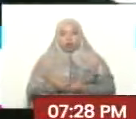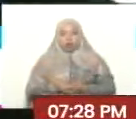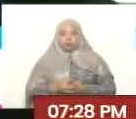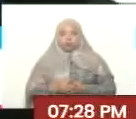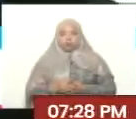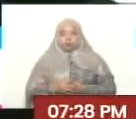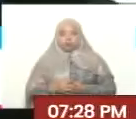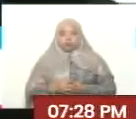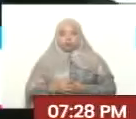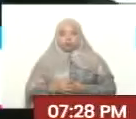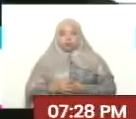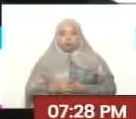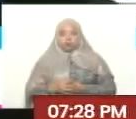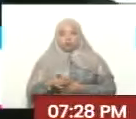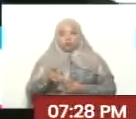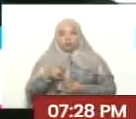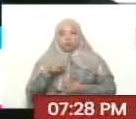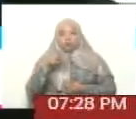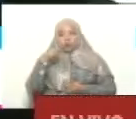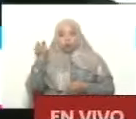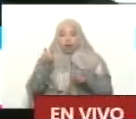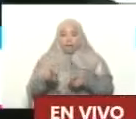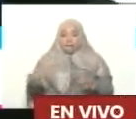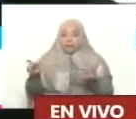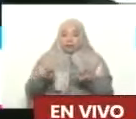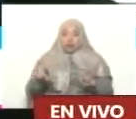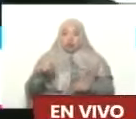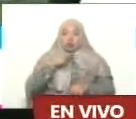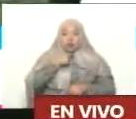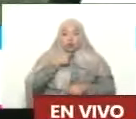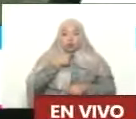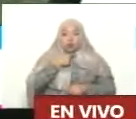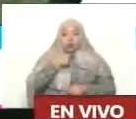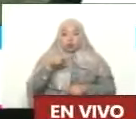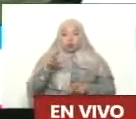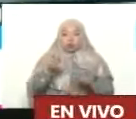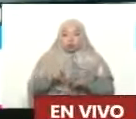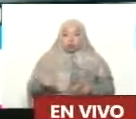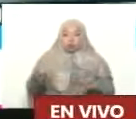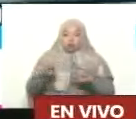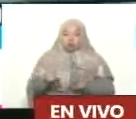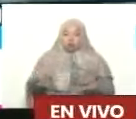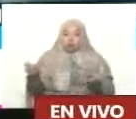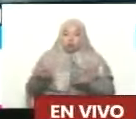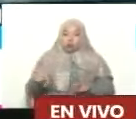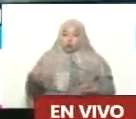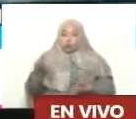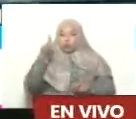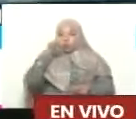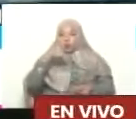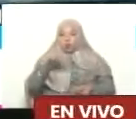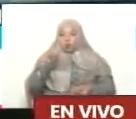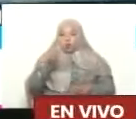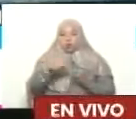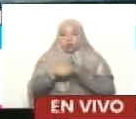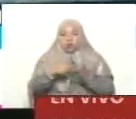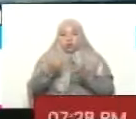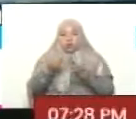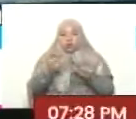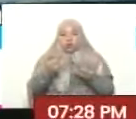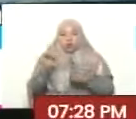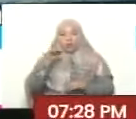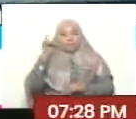Si tú revisas, tú que eres acucioso, investigador, si revisas el año 2019 en